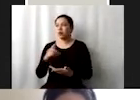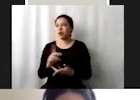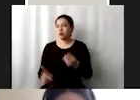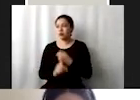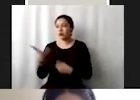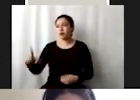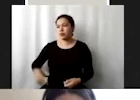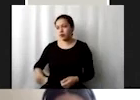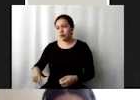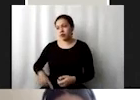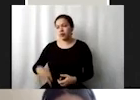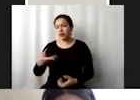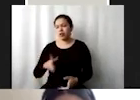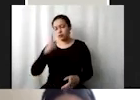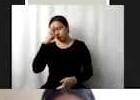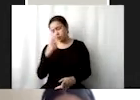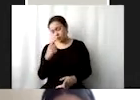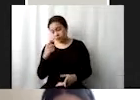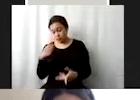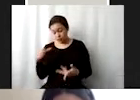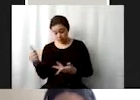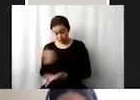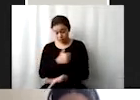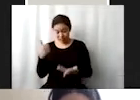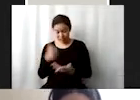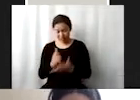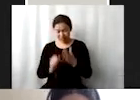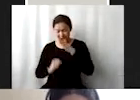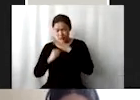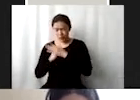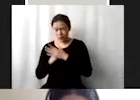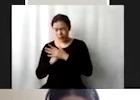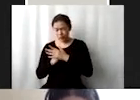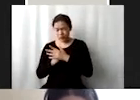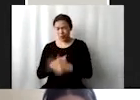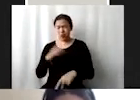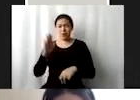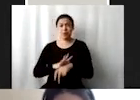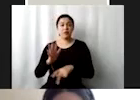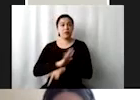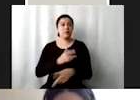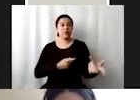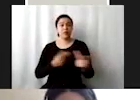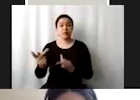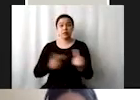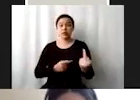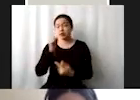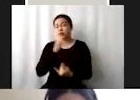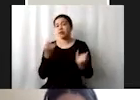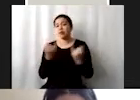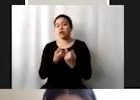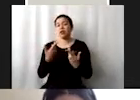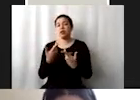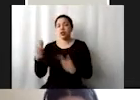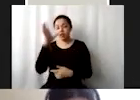hablan de una urbanización inclusiva y sostenible con más planificación salvaguardando el patrimonio